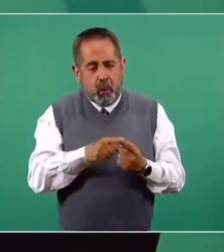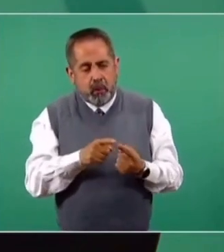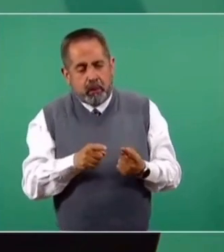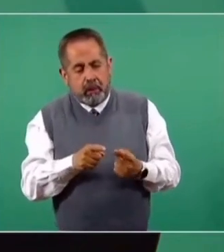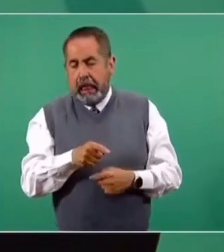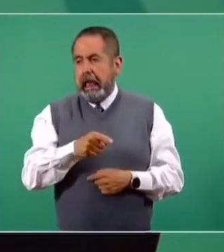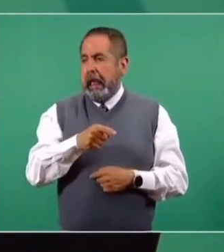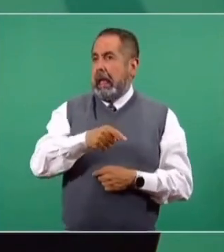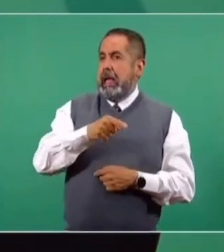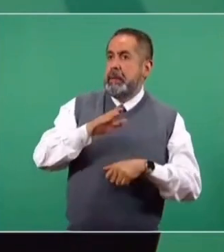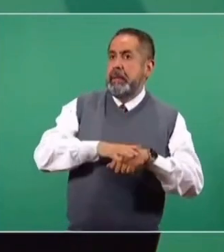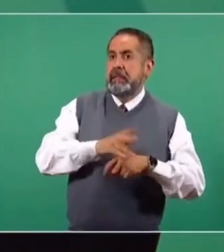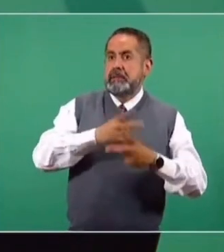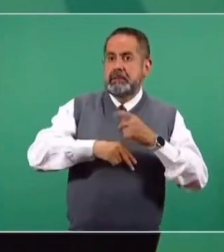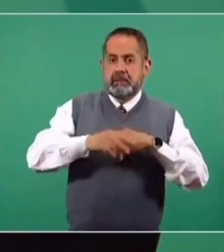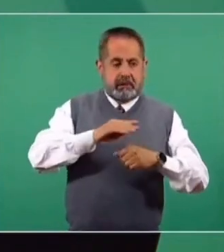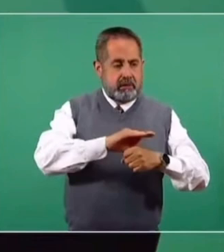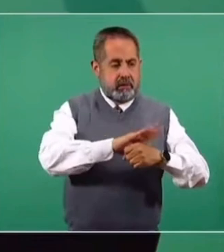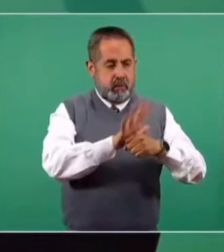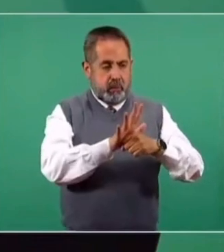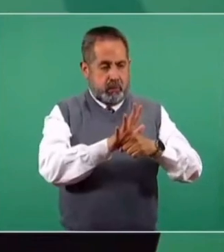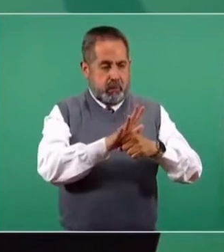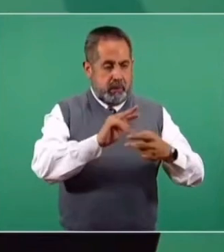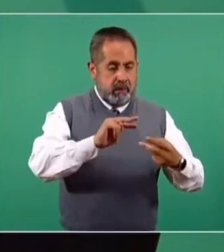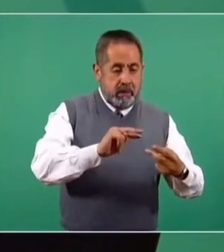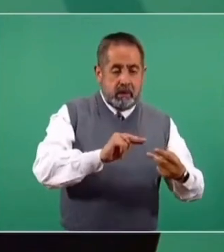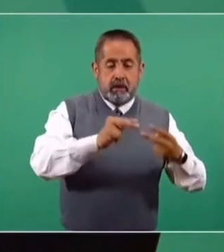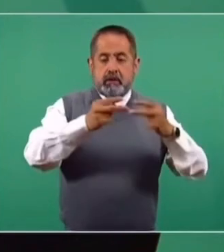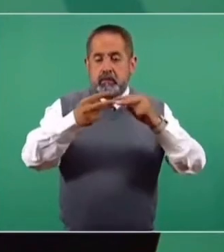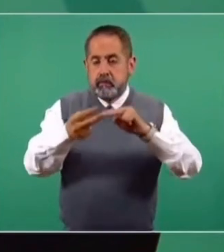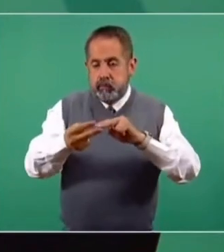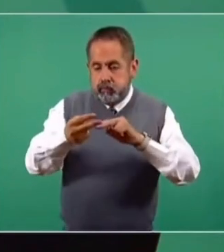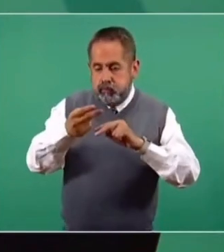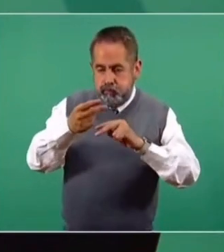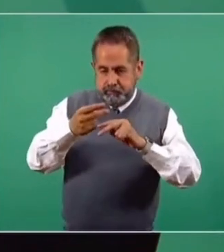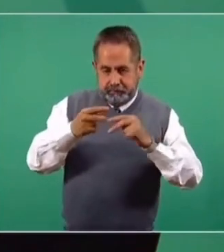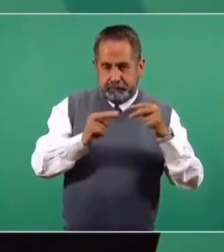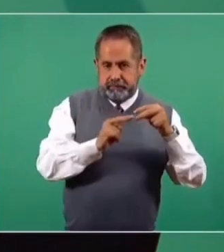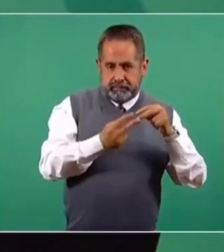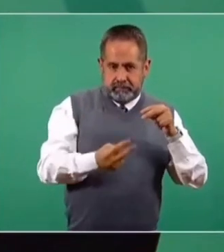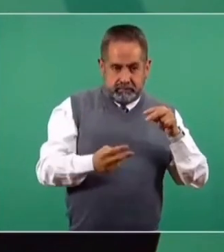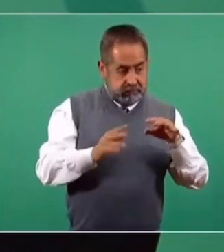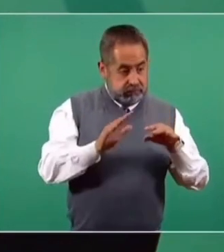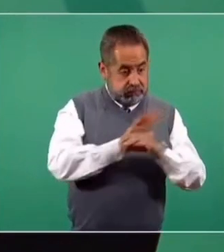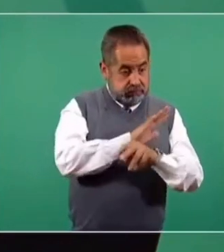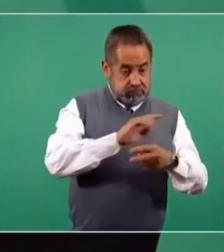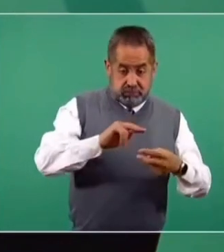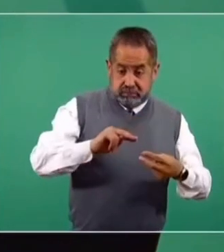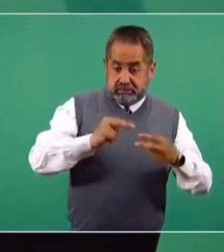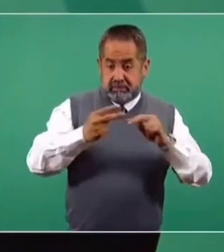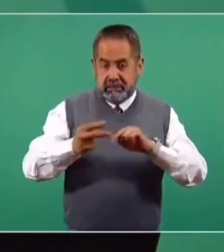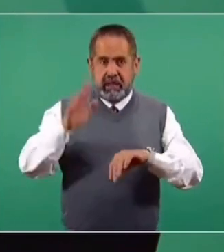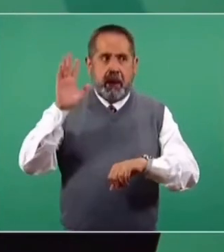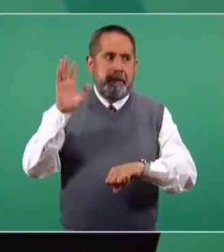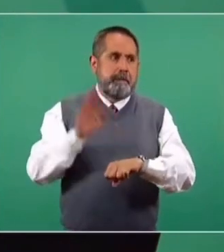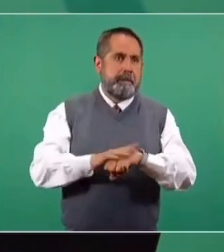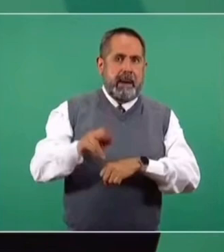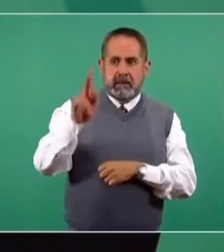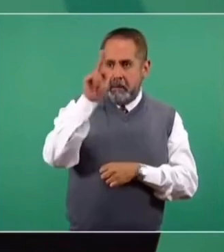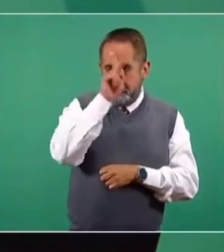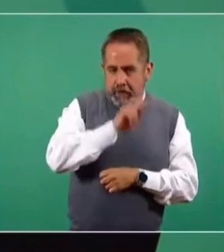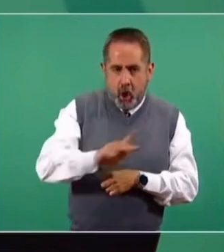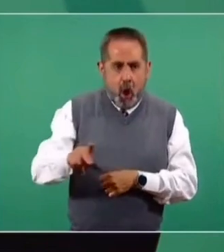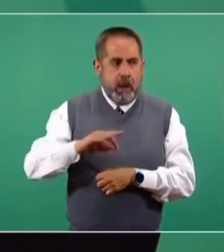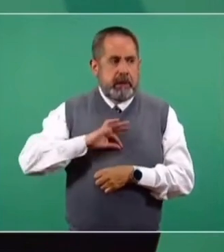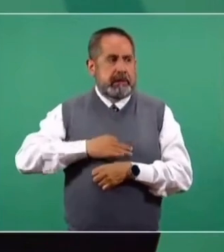llegar a la conclusión de que una variante genética del virus es más transmisible o